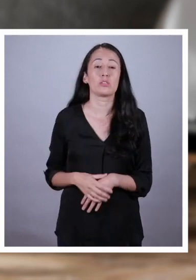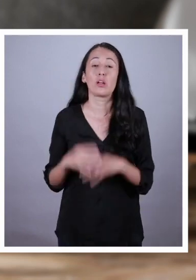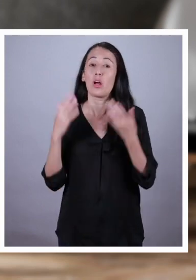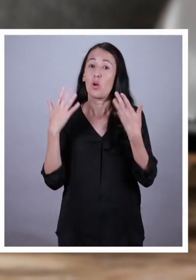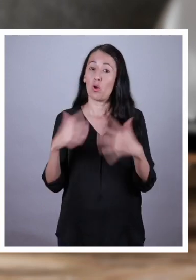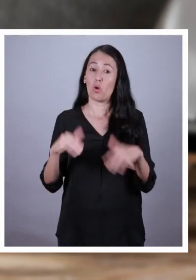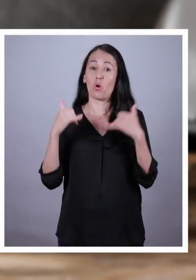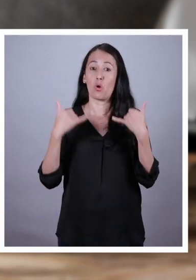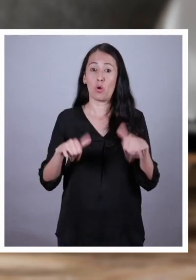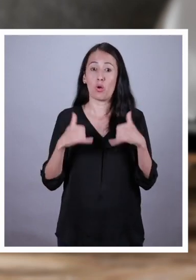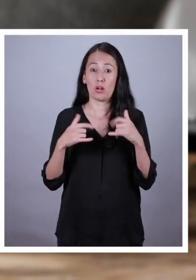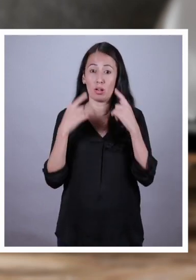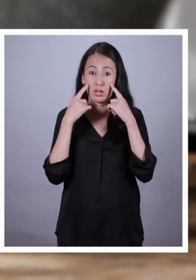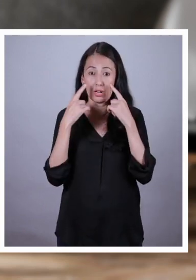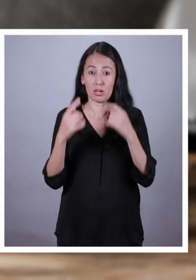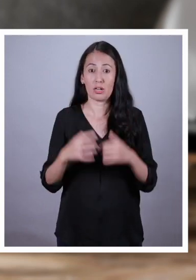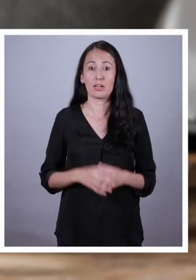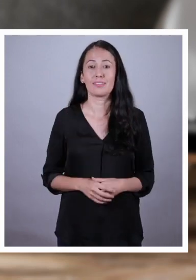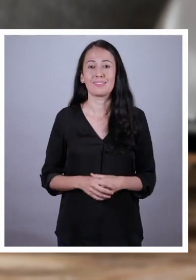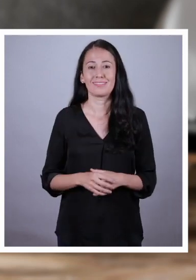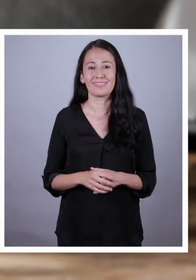juguetes hacen cámara porque me lo pidieron.